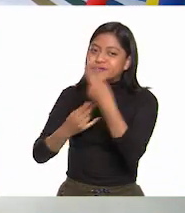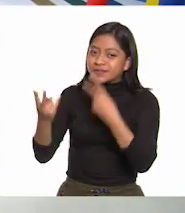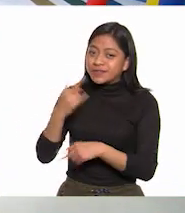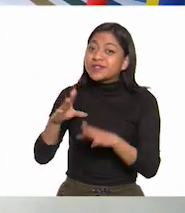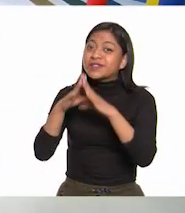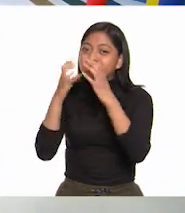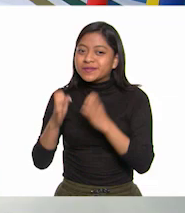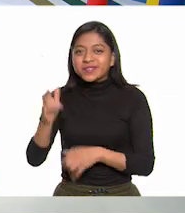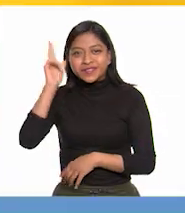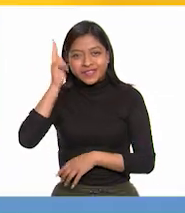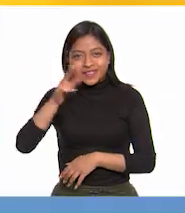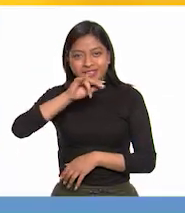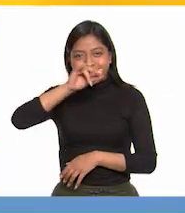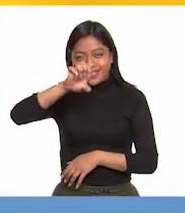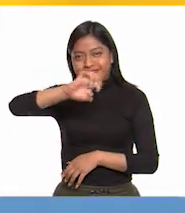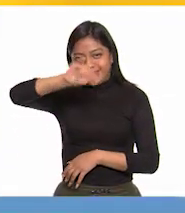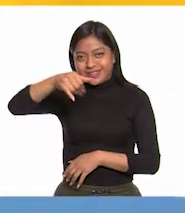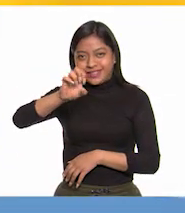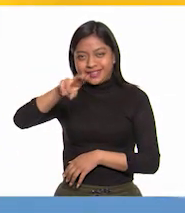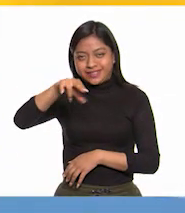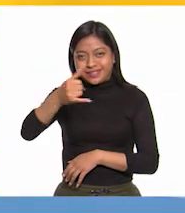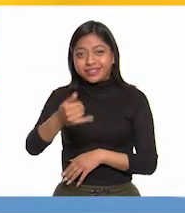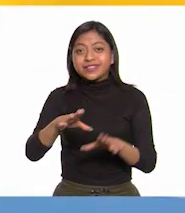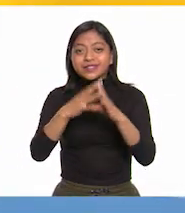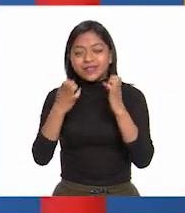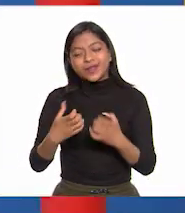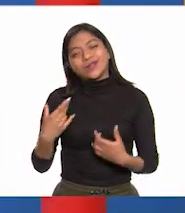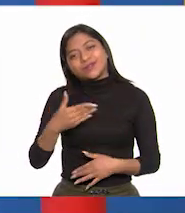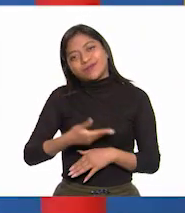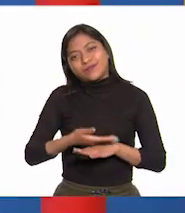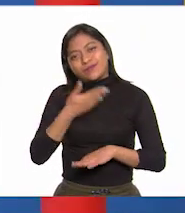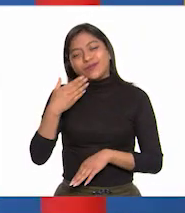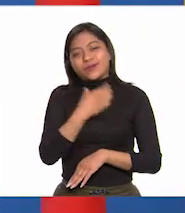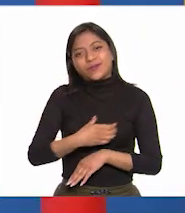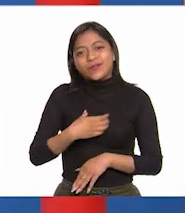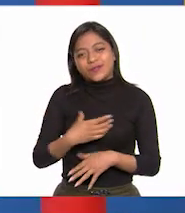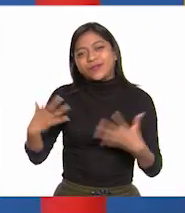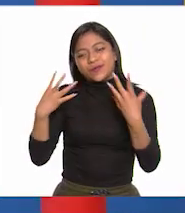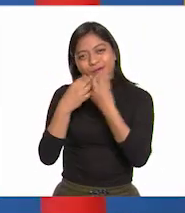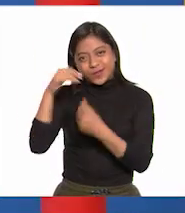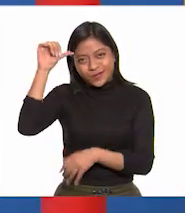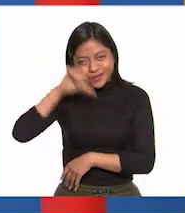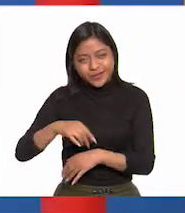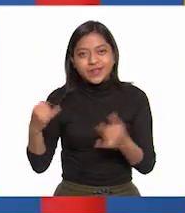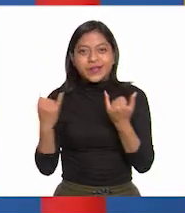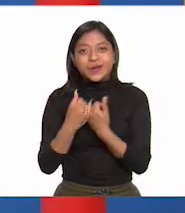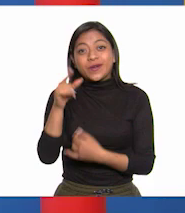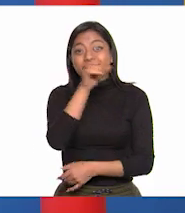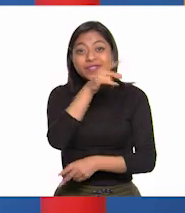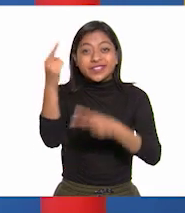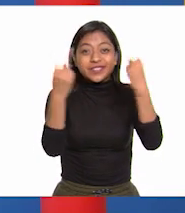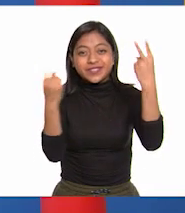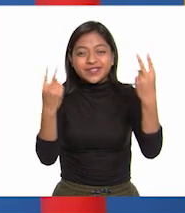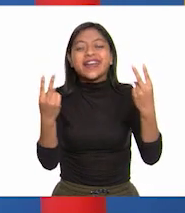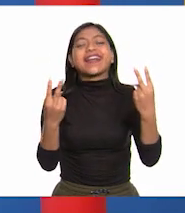Bienvenida. Hola, Jenny, ¿cómo estás? Muy bien, muchas gracias. Muy contenta de tenerte aquí el día de hoy y muy contenta de estar con ustedes en esta clase de Historia